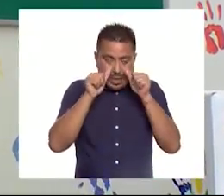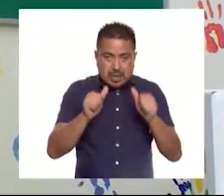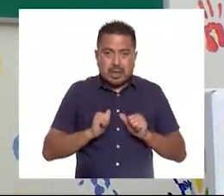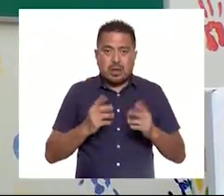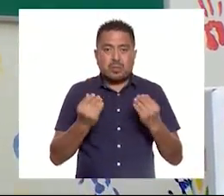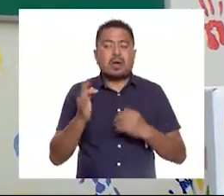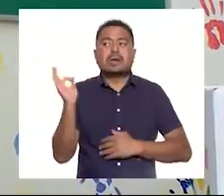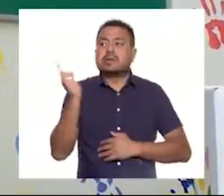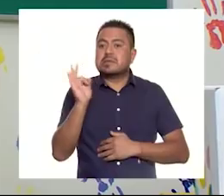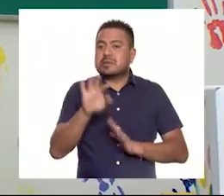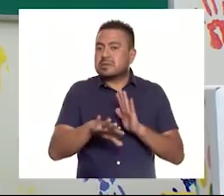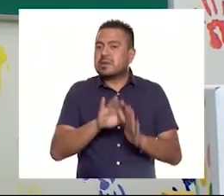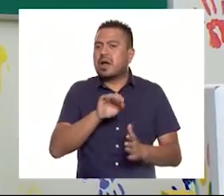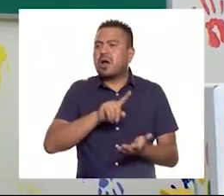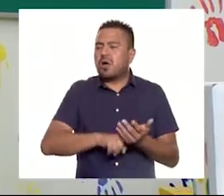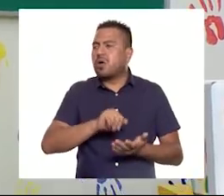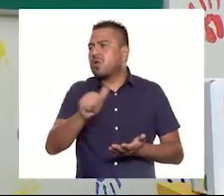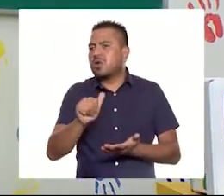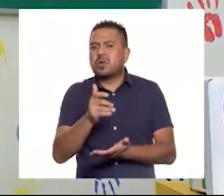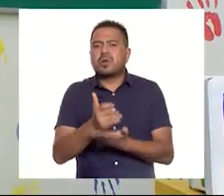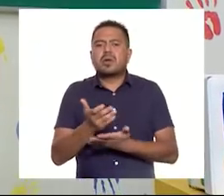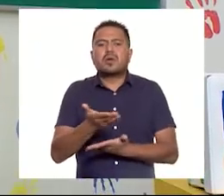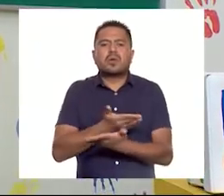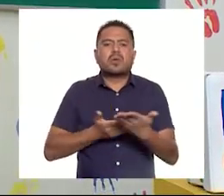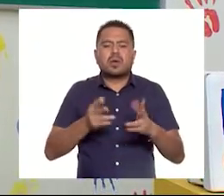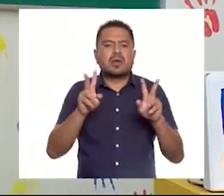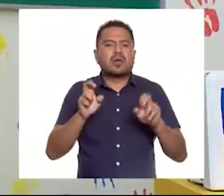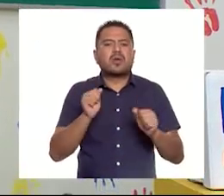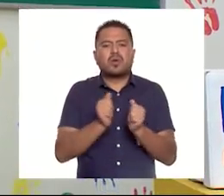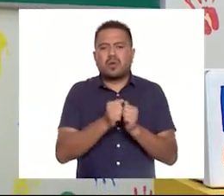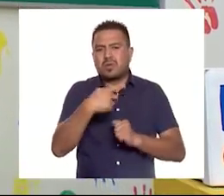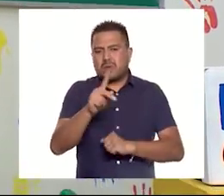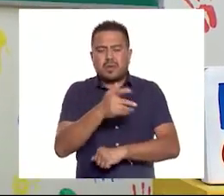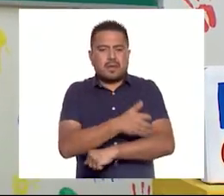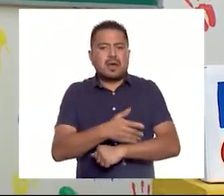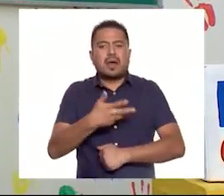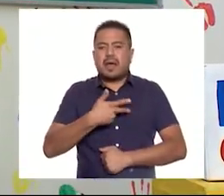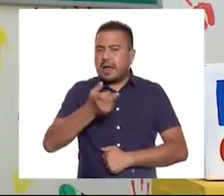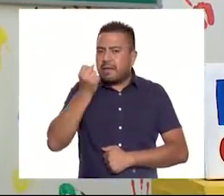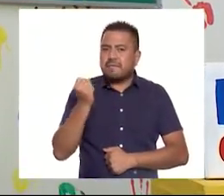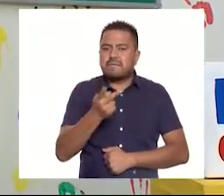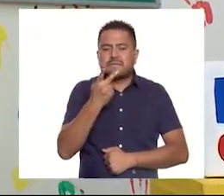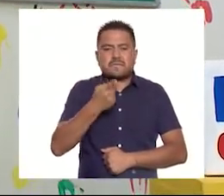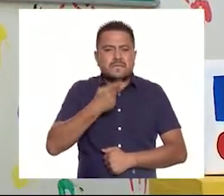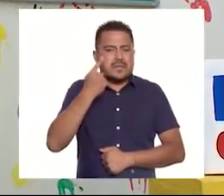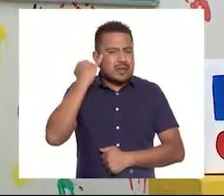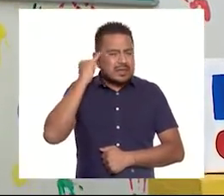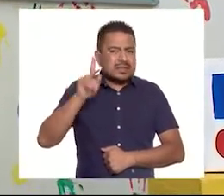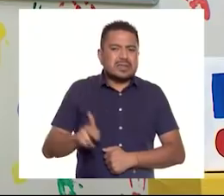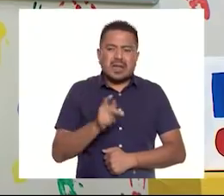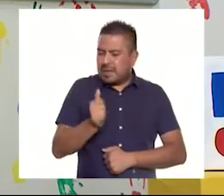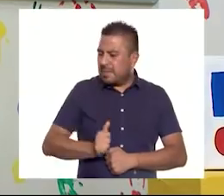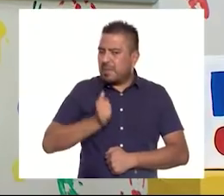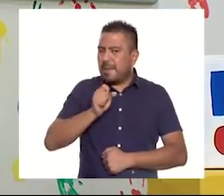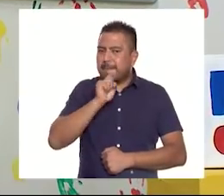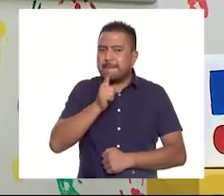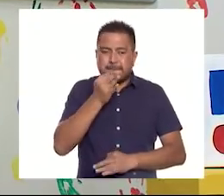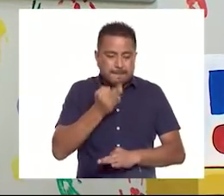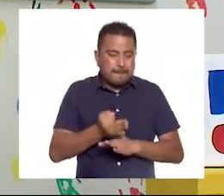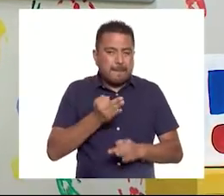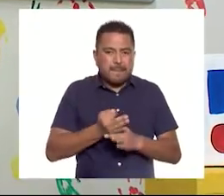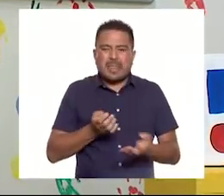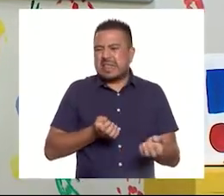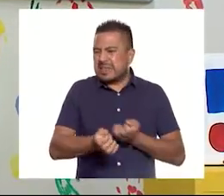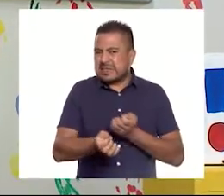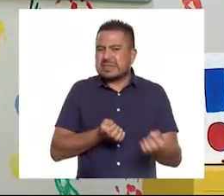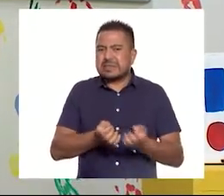atención, si te es posible, consulta otros libros y comenta el tema de hoy con tu familia. Si tienes la fortuna de hablar una lengua indígena, aprovecha también este momento para